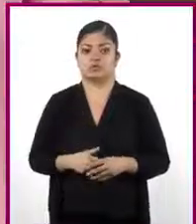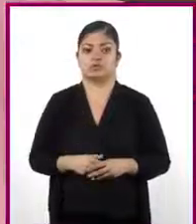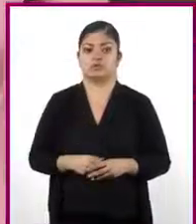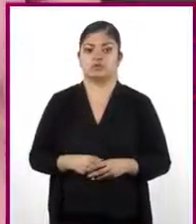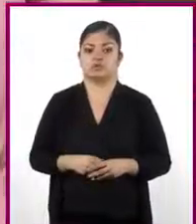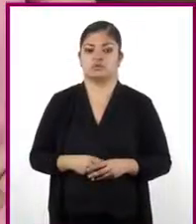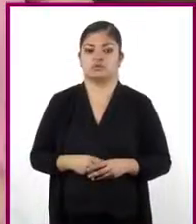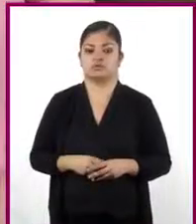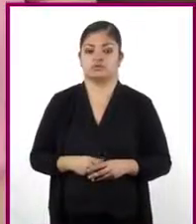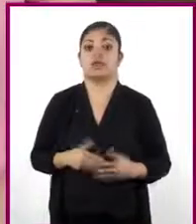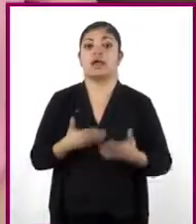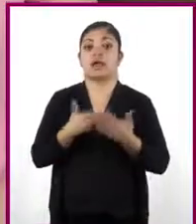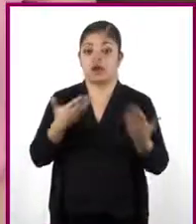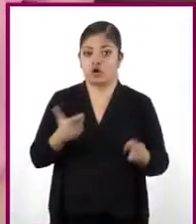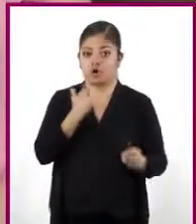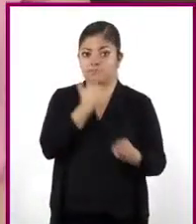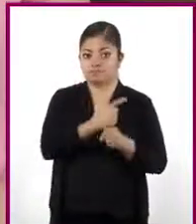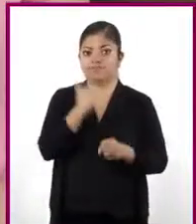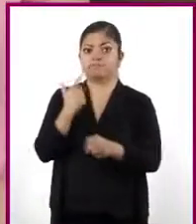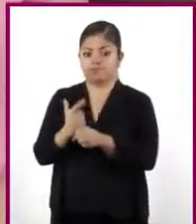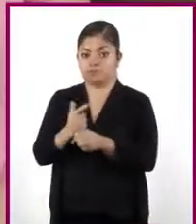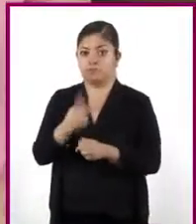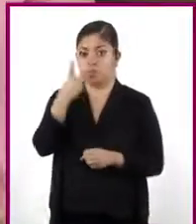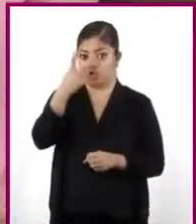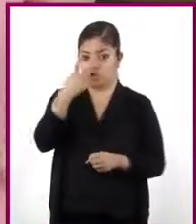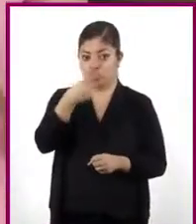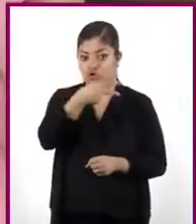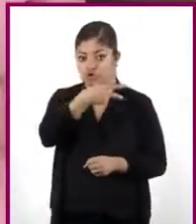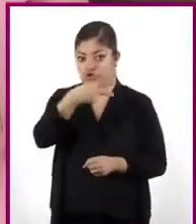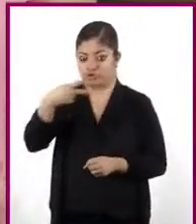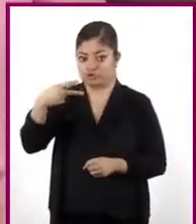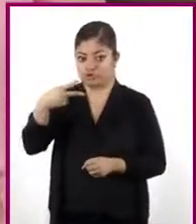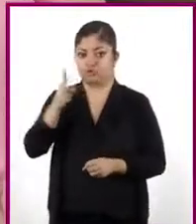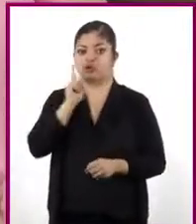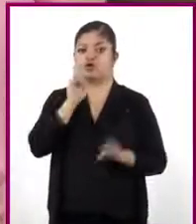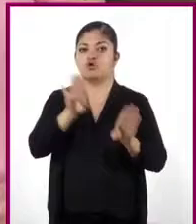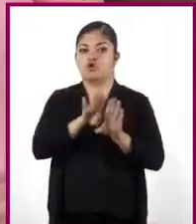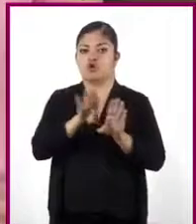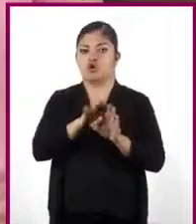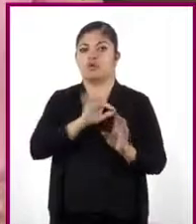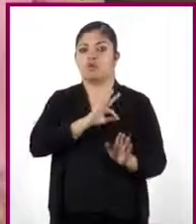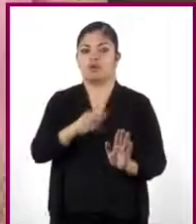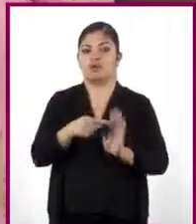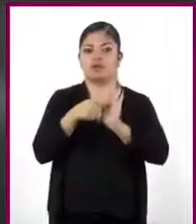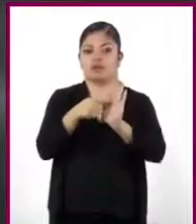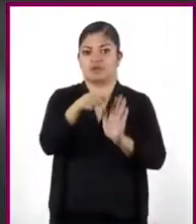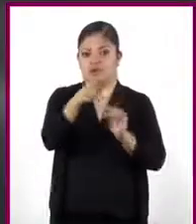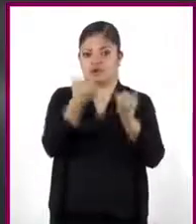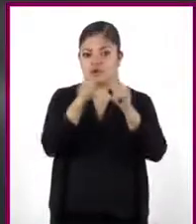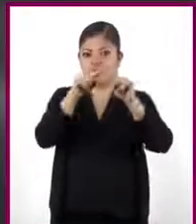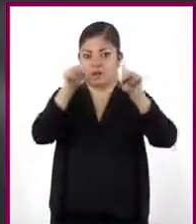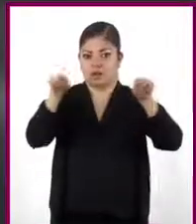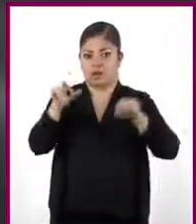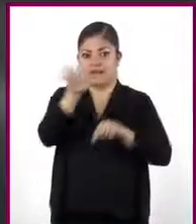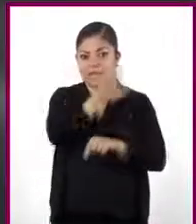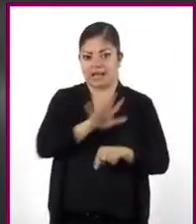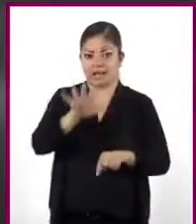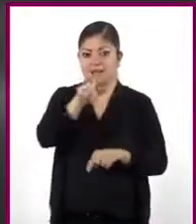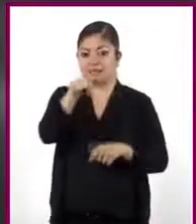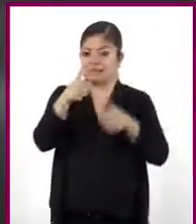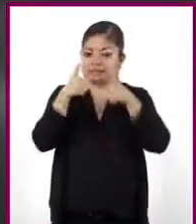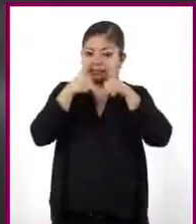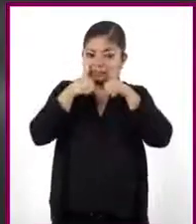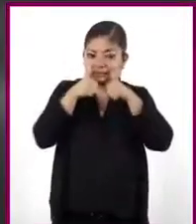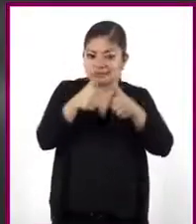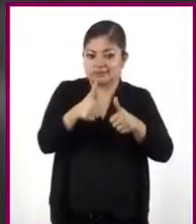Ahora encontraremos dos expresiones algebraicas para representar el área del rectángulo. Observen con detenimiento